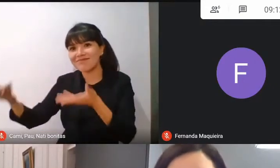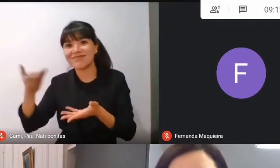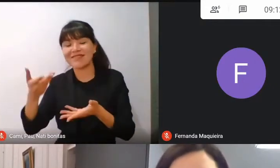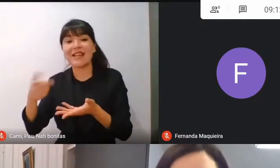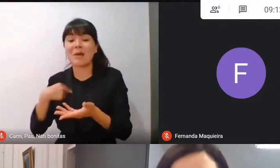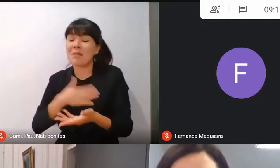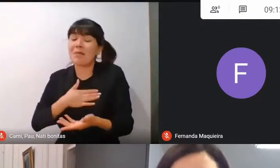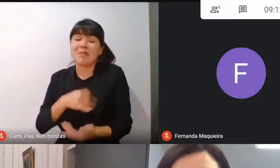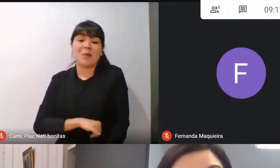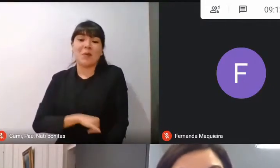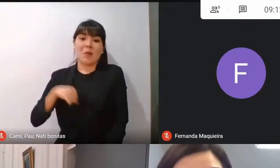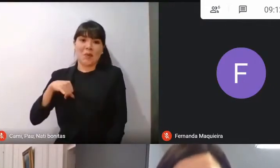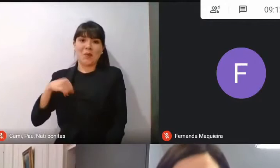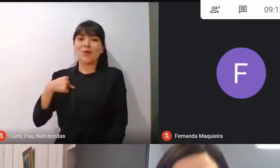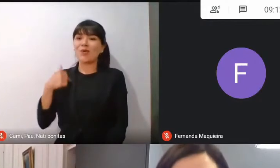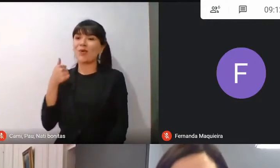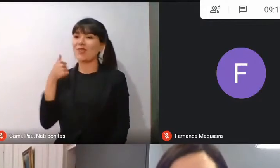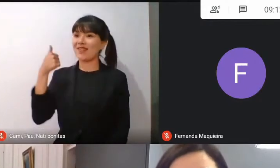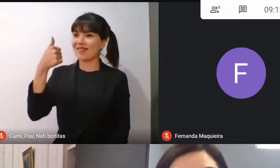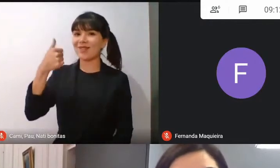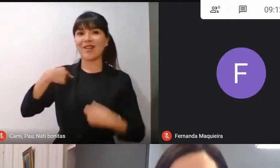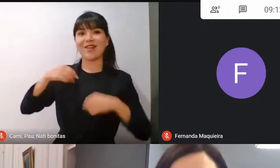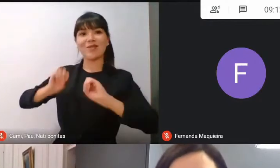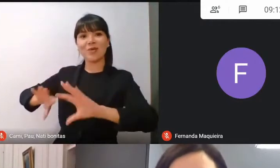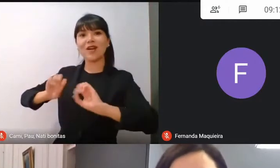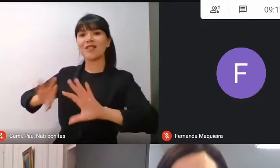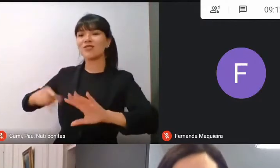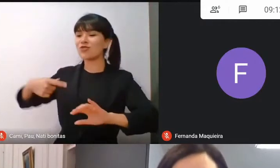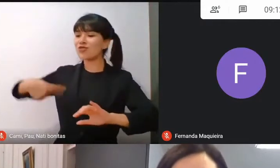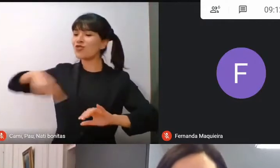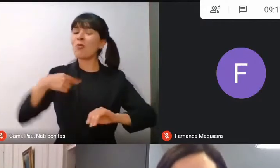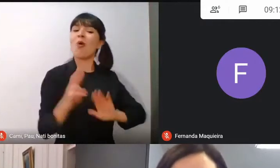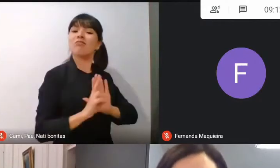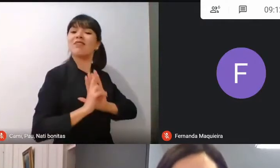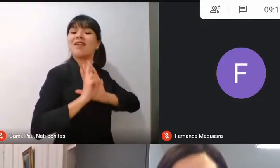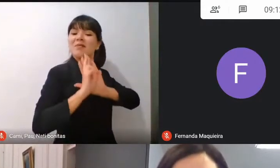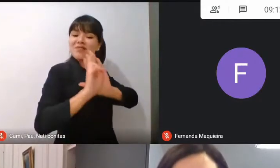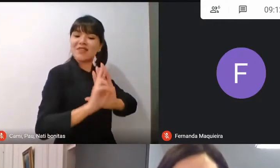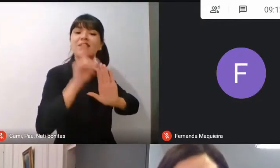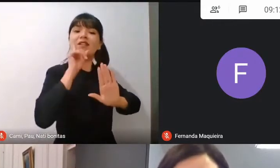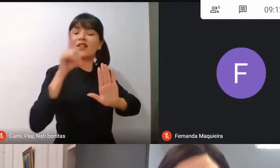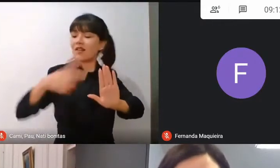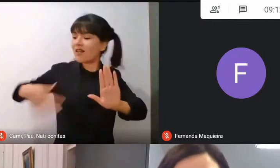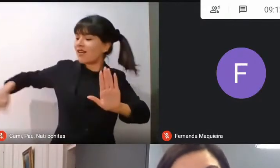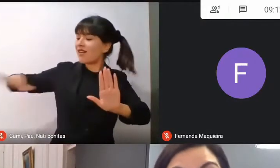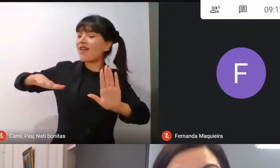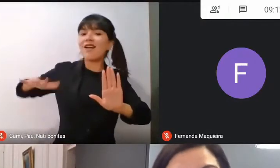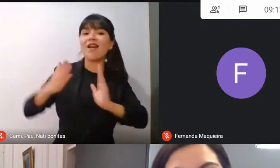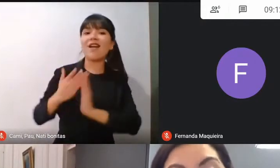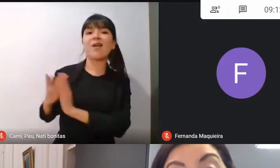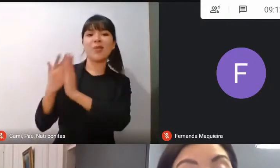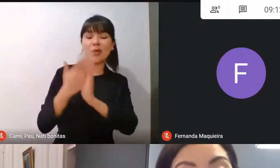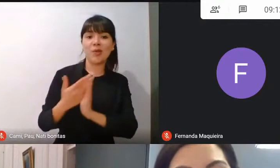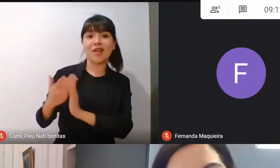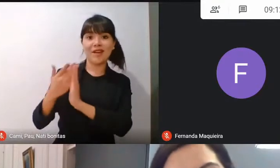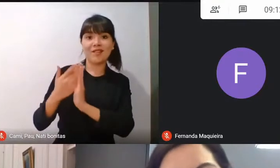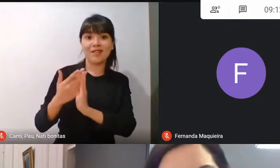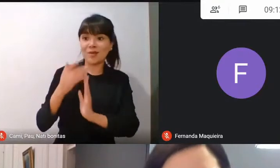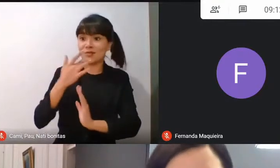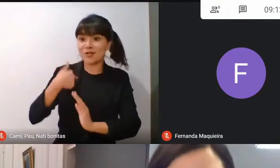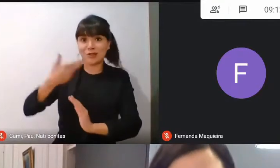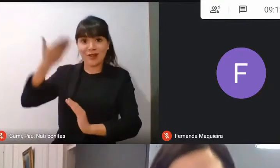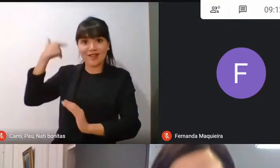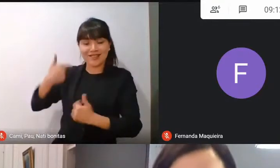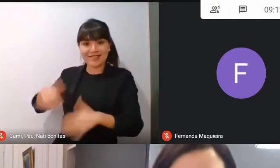que representa a estudiantes o que ha enseñado, ha formado